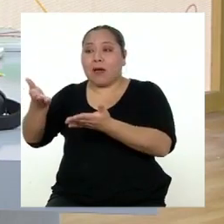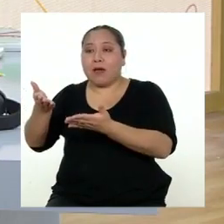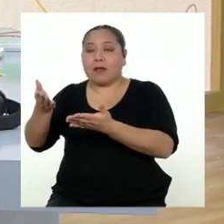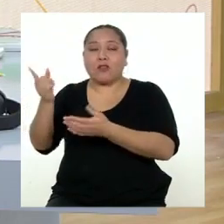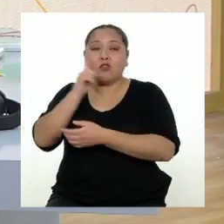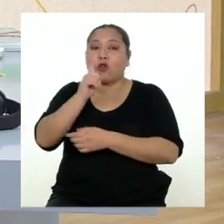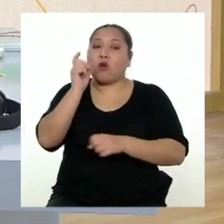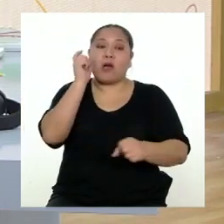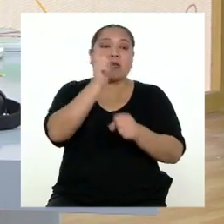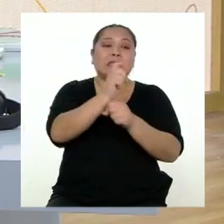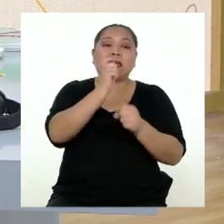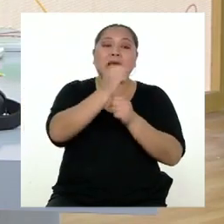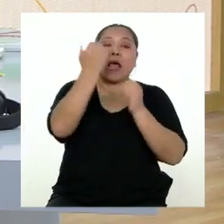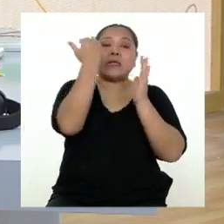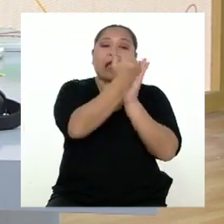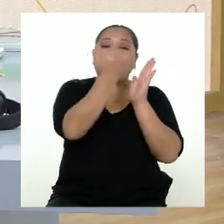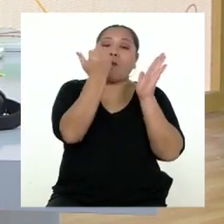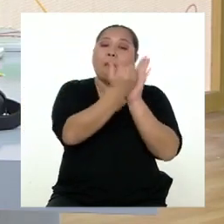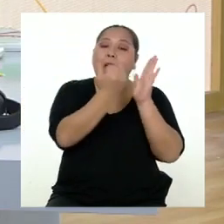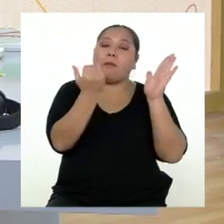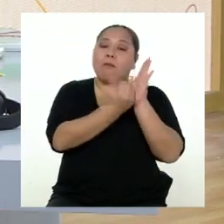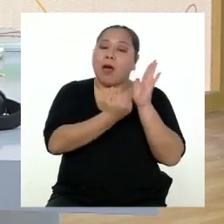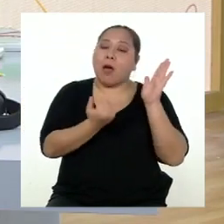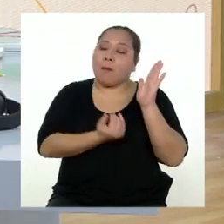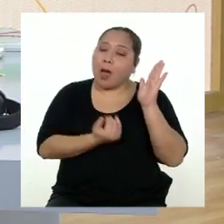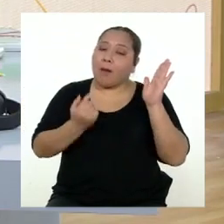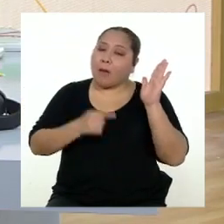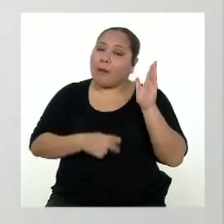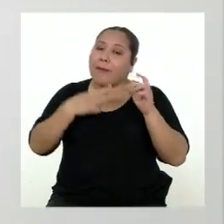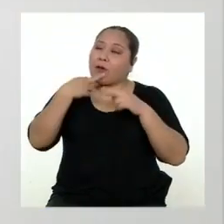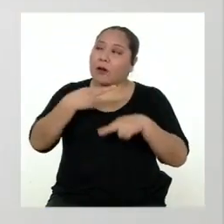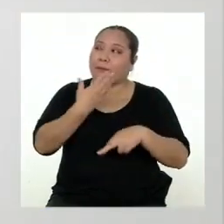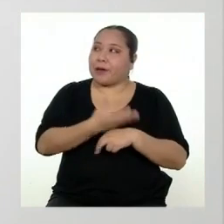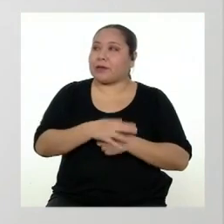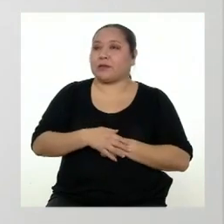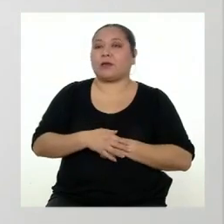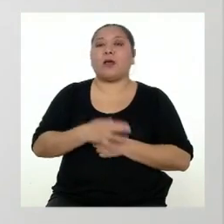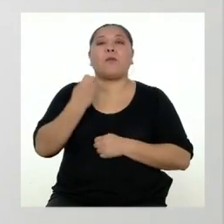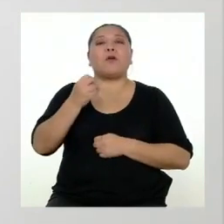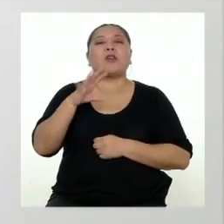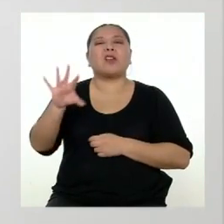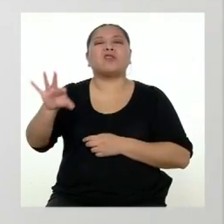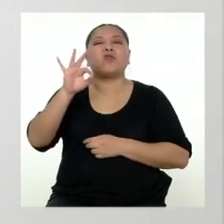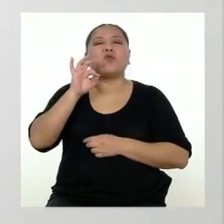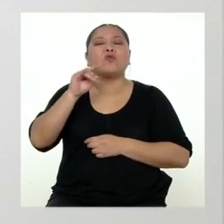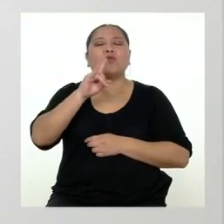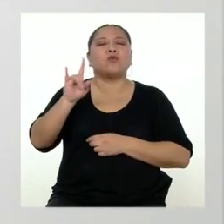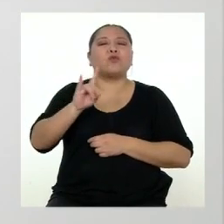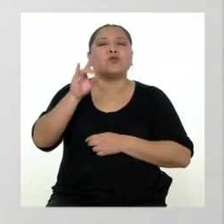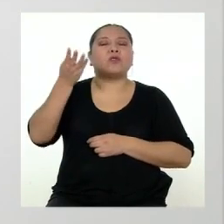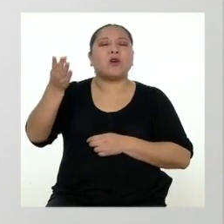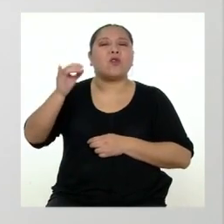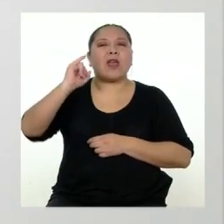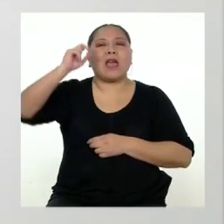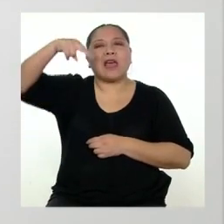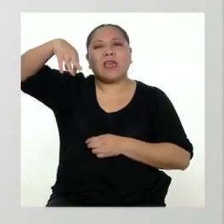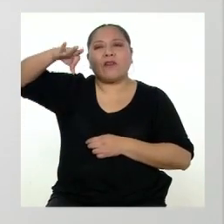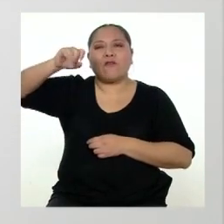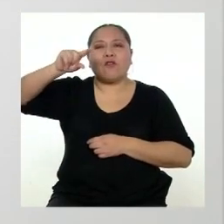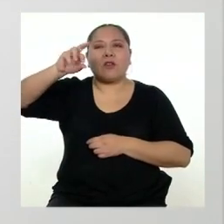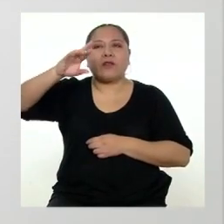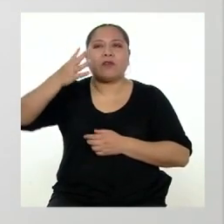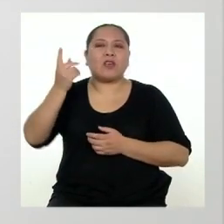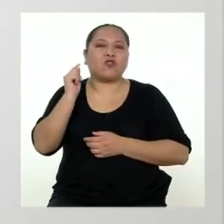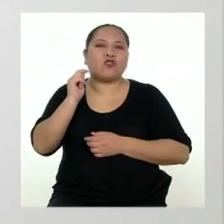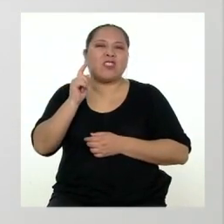enseñarnos una secuencia de pasos a seguir para llegar a un resultado. ¿Y por qué se prefiere usar una infografía que es un texto